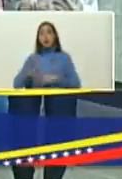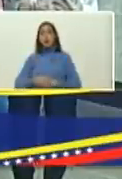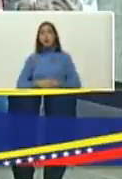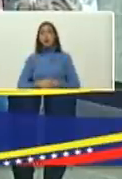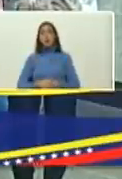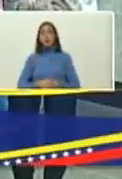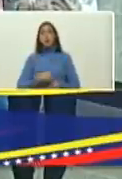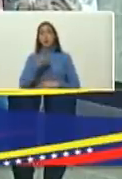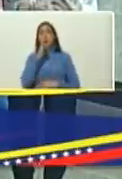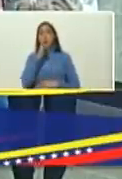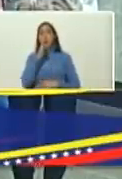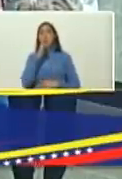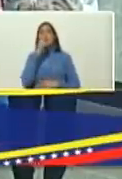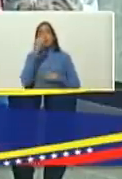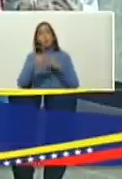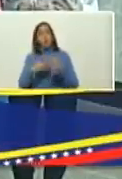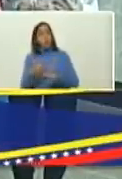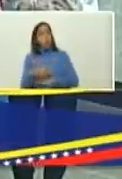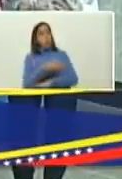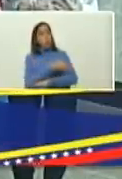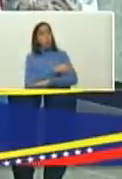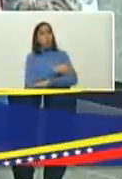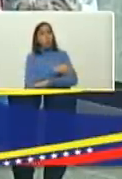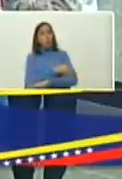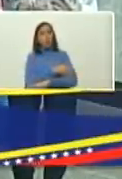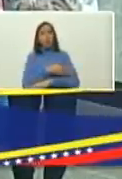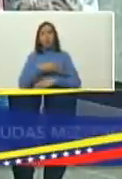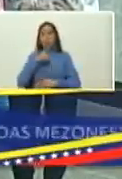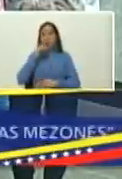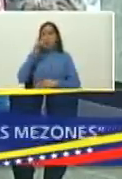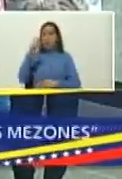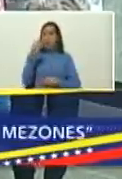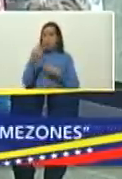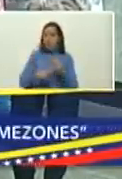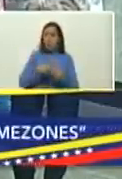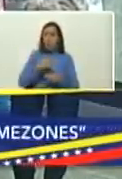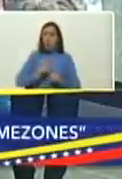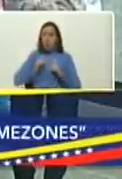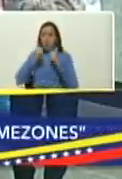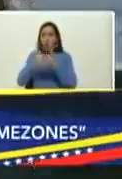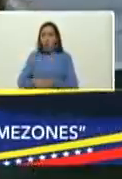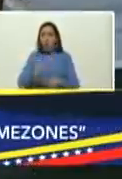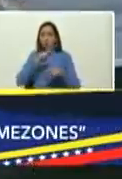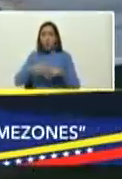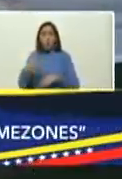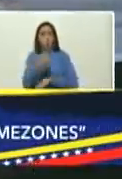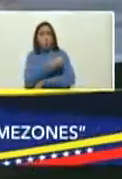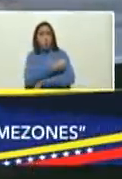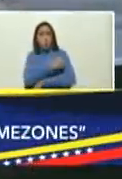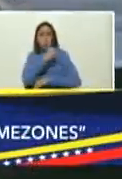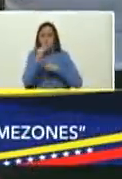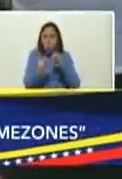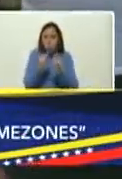y con el anuncio que usted hace un momento hizo con respecto a los niños a partir de dos años bueno ya Caracas se pone a tono